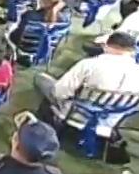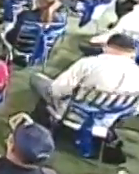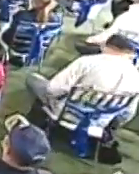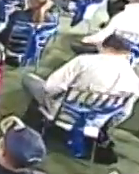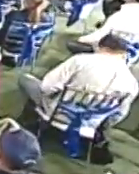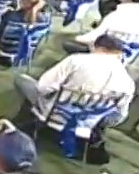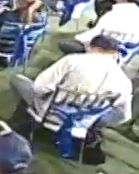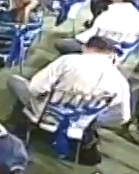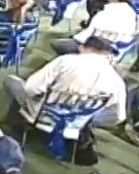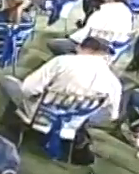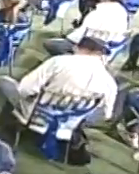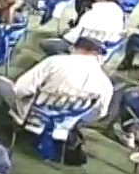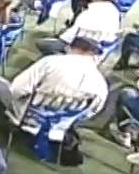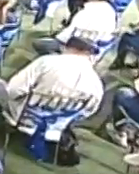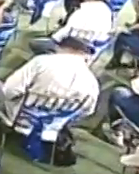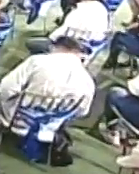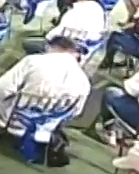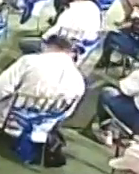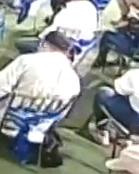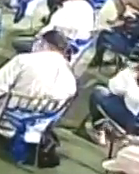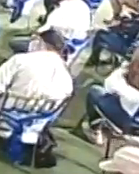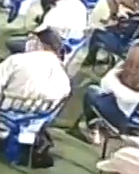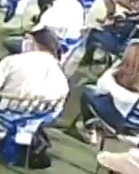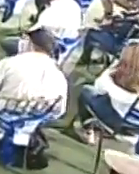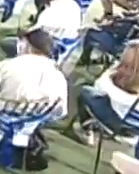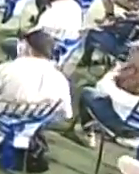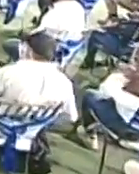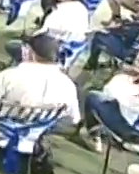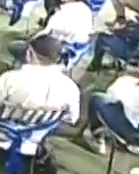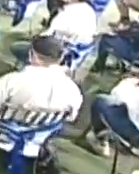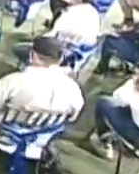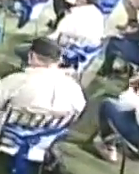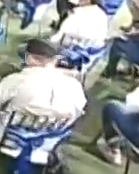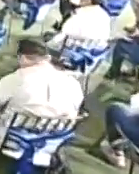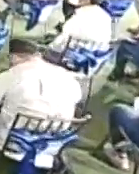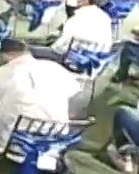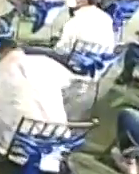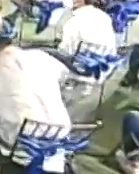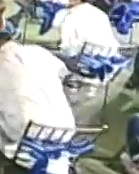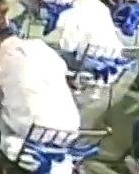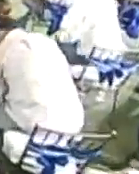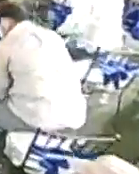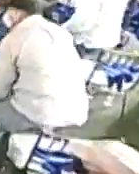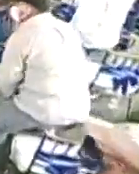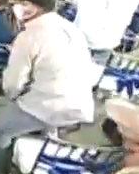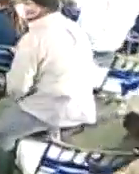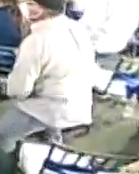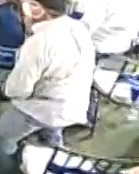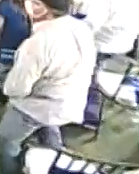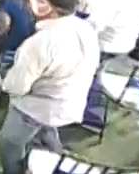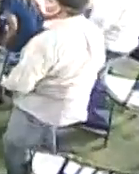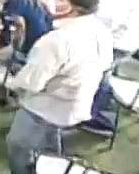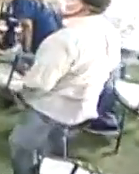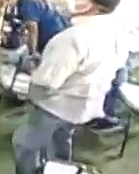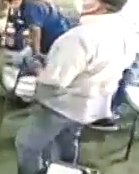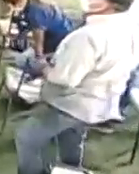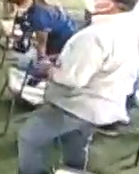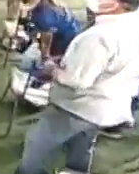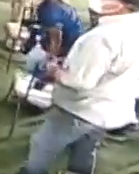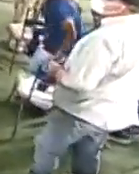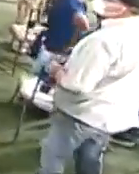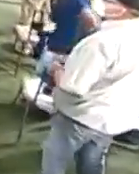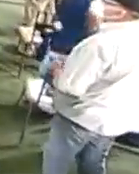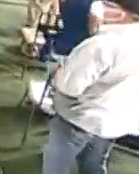revista científica, arbitrada, supervisada, y el premio nacional, ecosocialista, contra la crisis